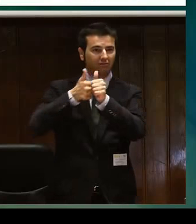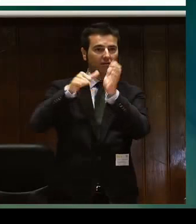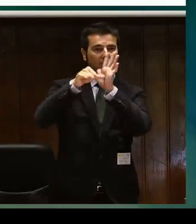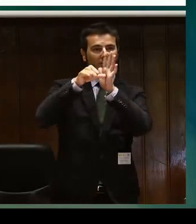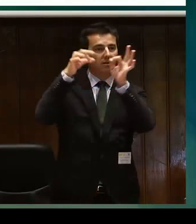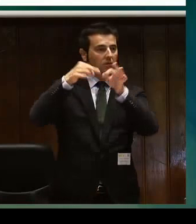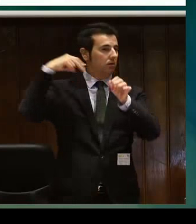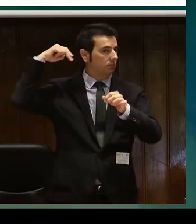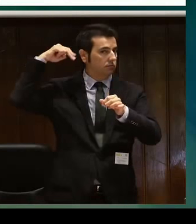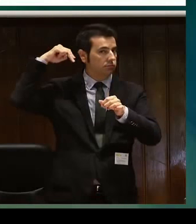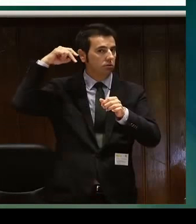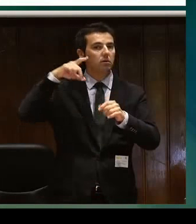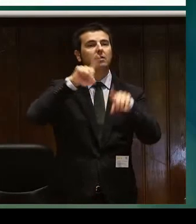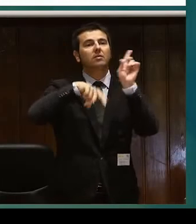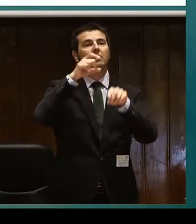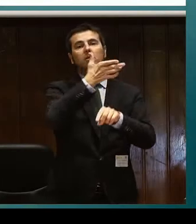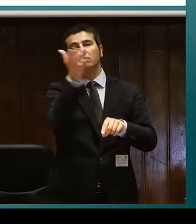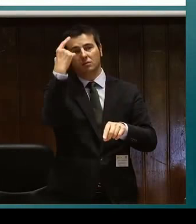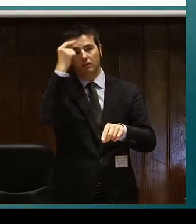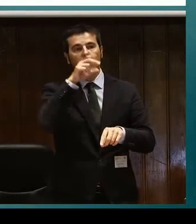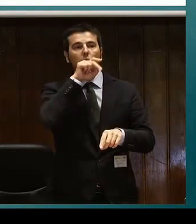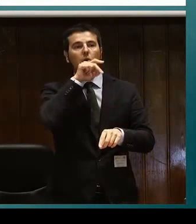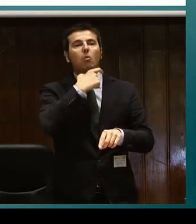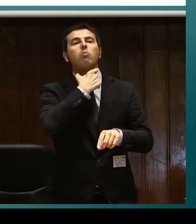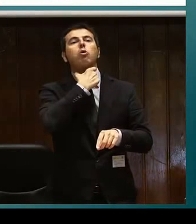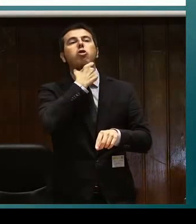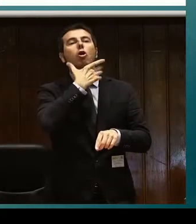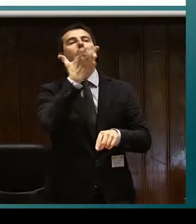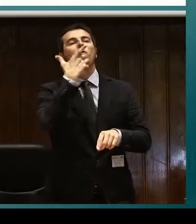está más vinculado con personas ciegas con problemas auditivos.